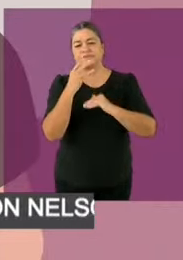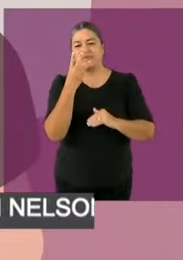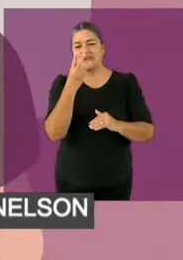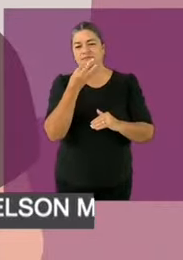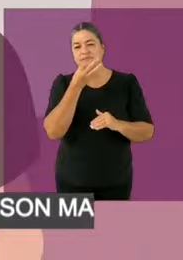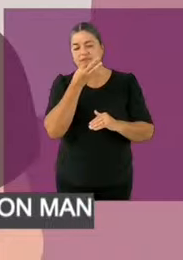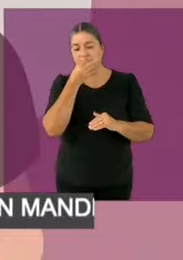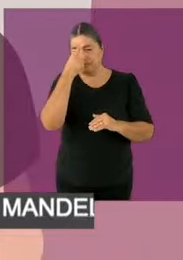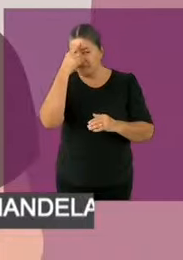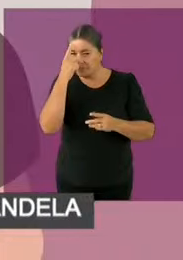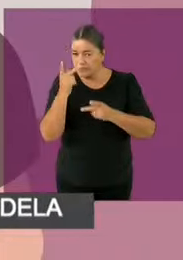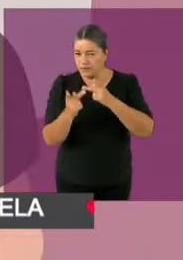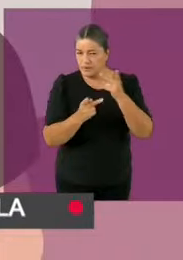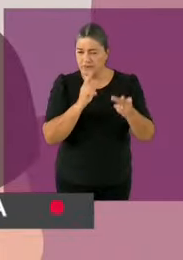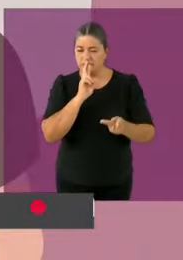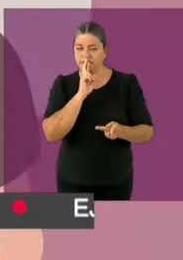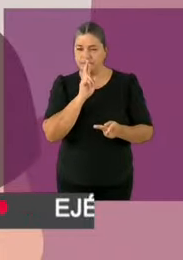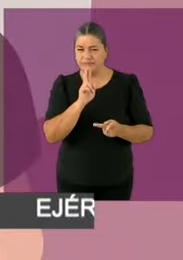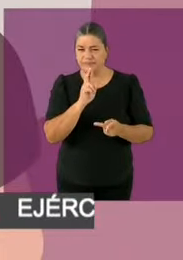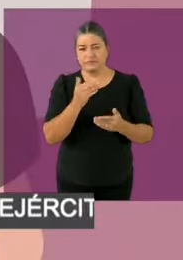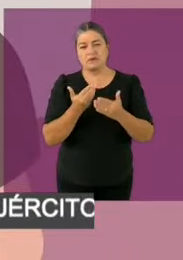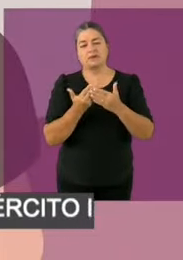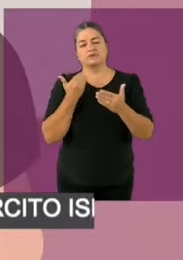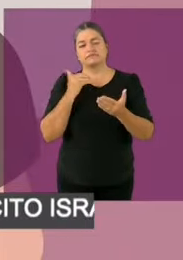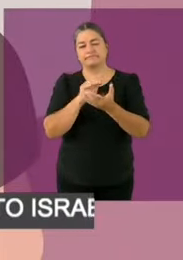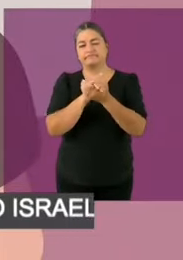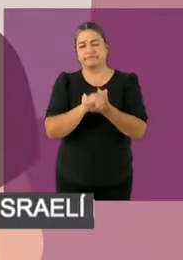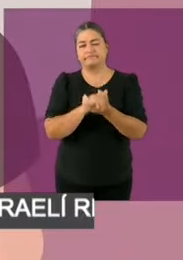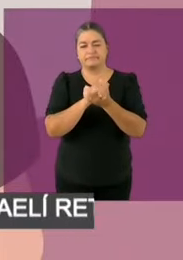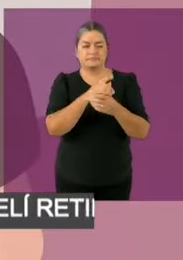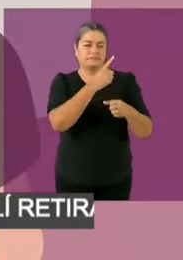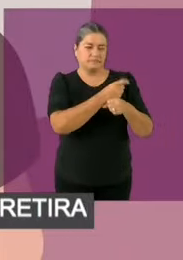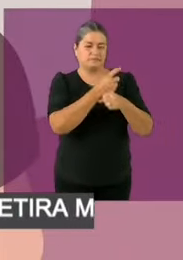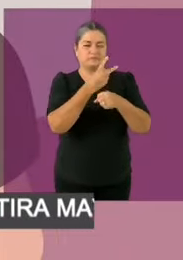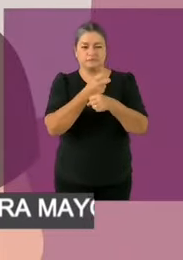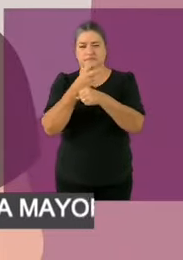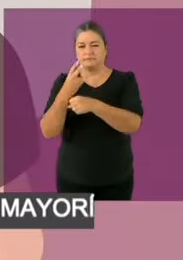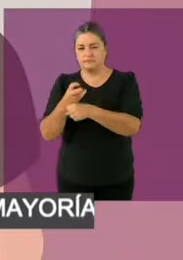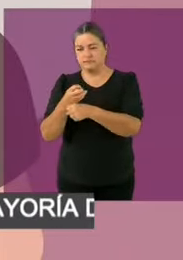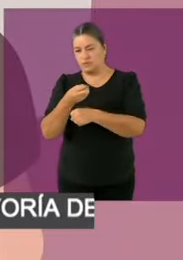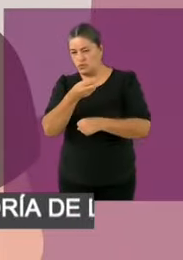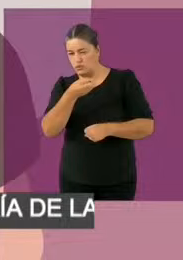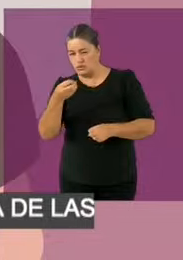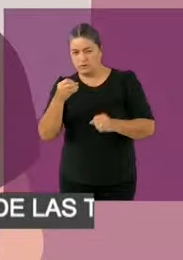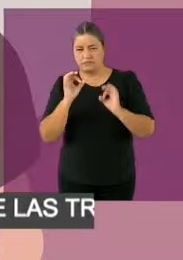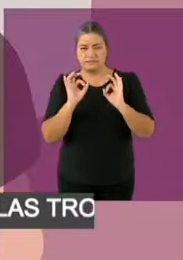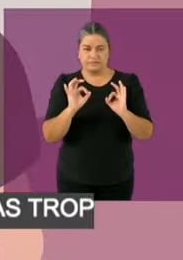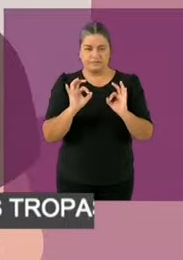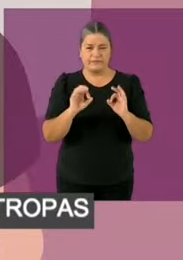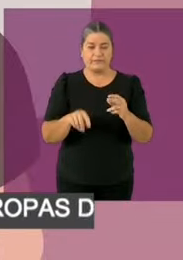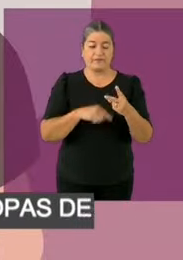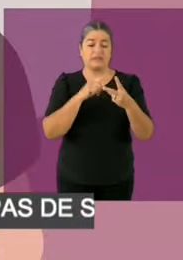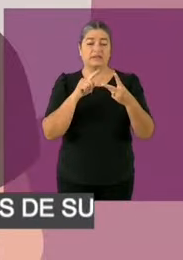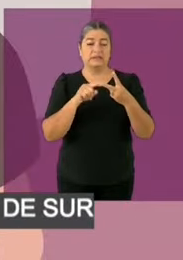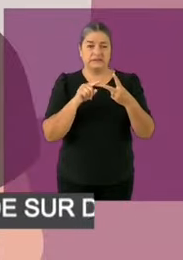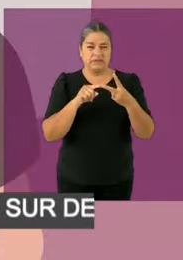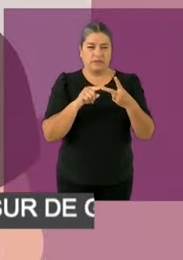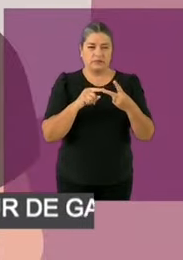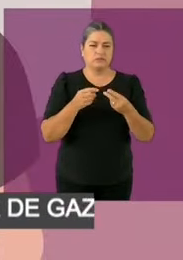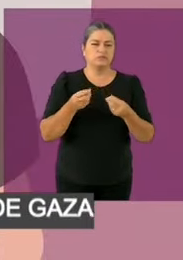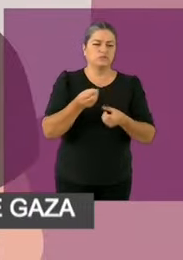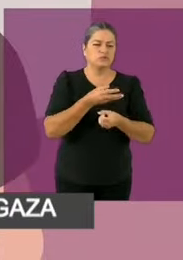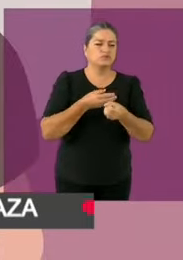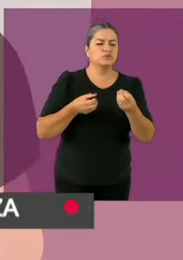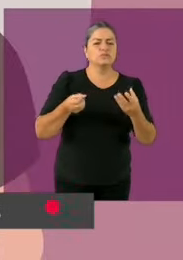fueron sorteadas. Posteriormente, habrá un espacio de intercambio de ideas con una bolsa de tiempo, donde las